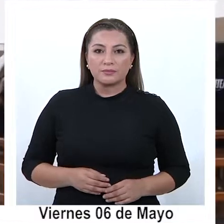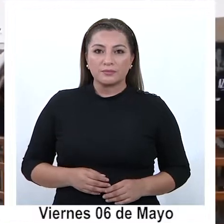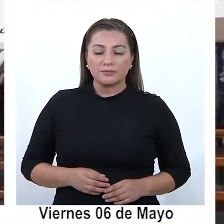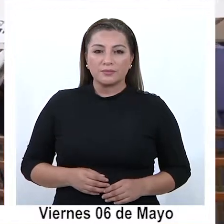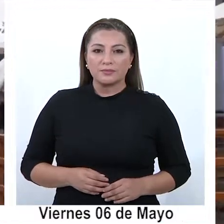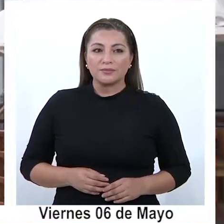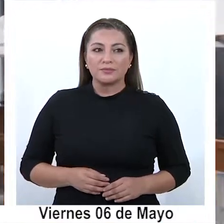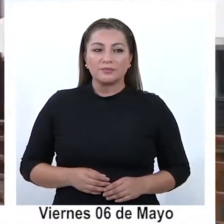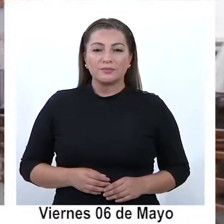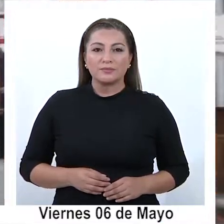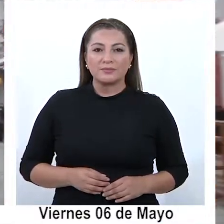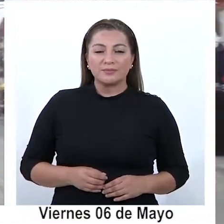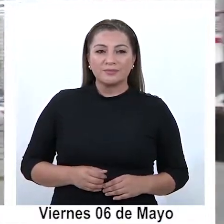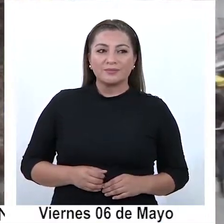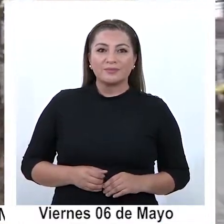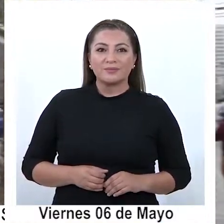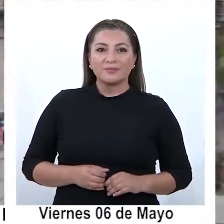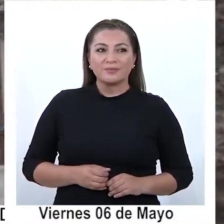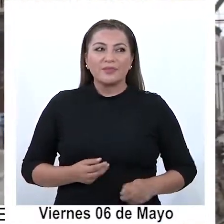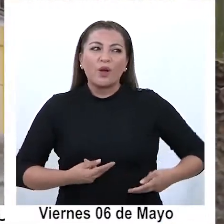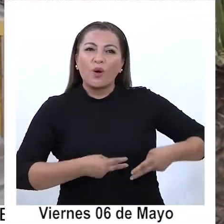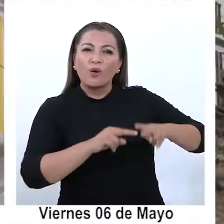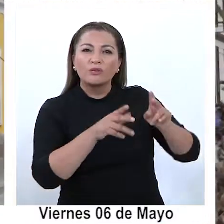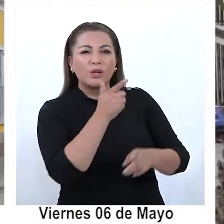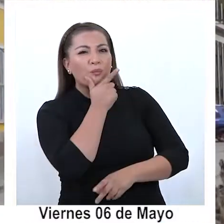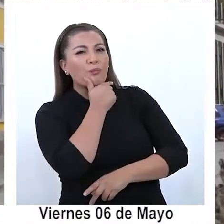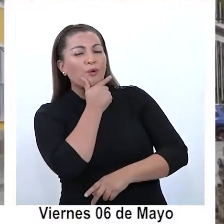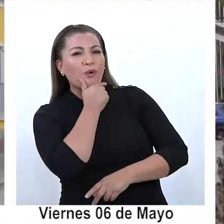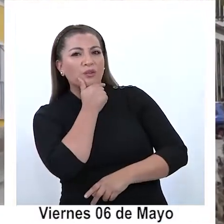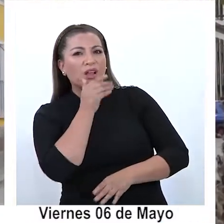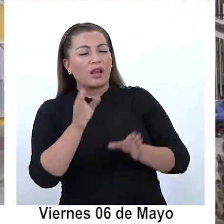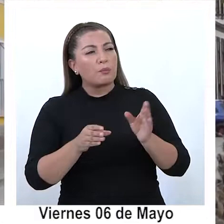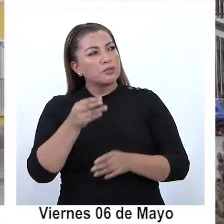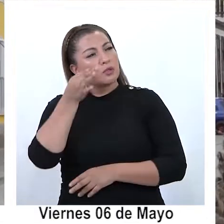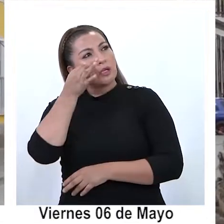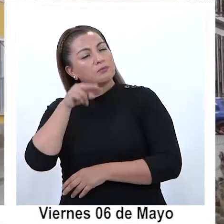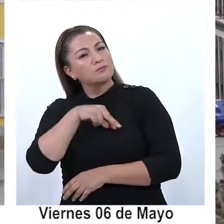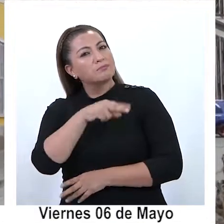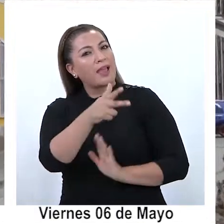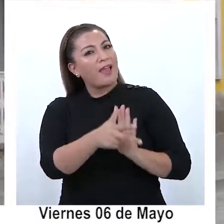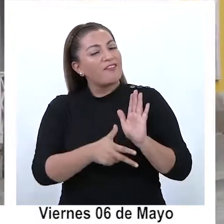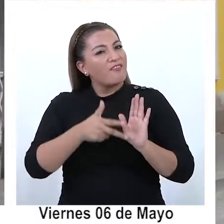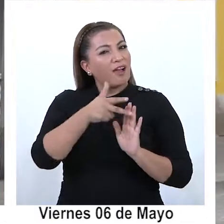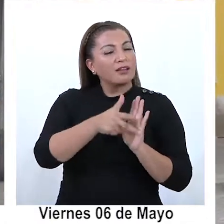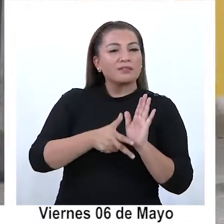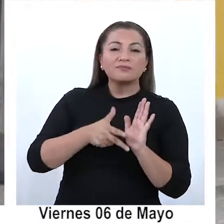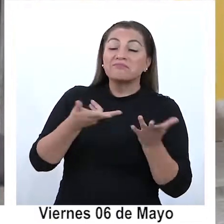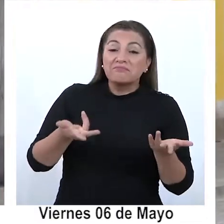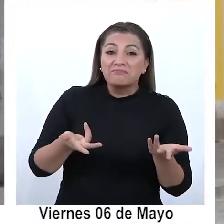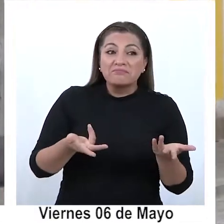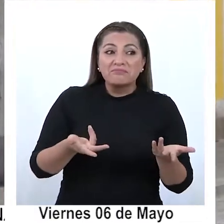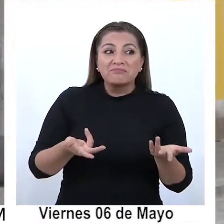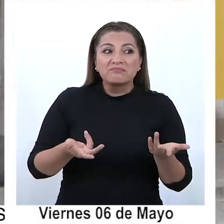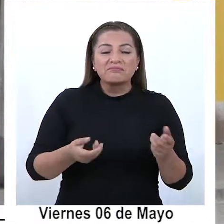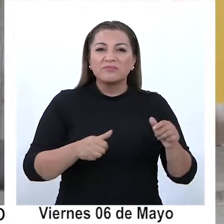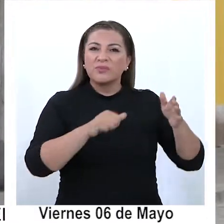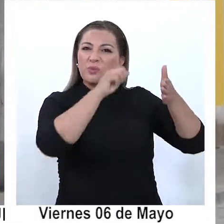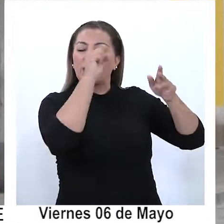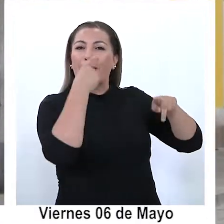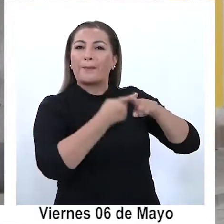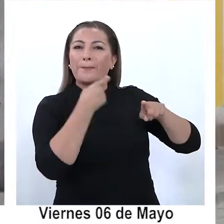Una curiosa instalación llamó la atención de transeúntes en Paseo Baquedano, una placa